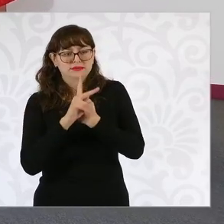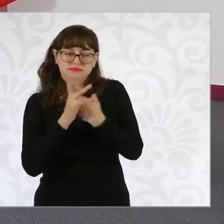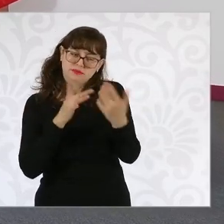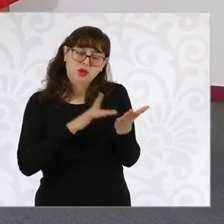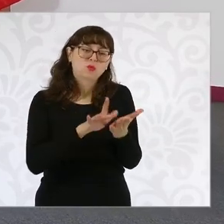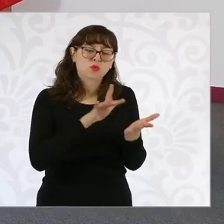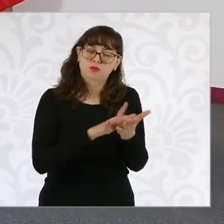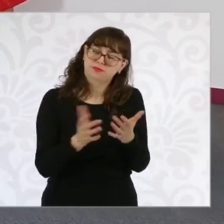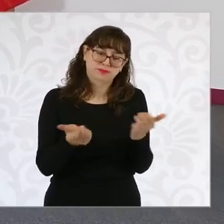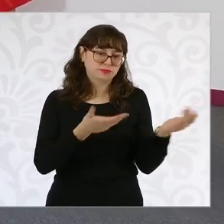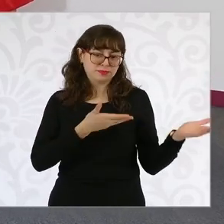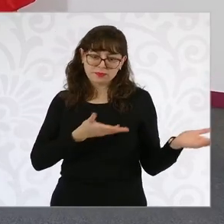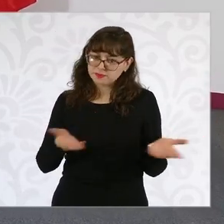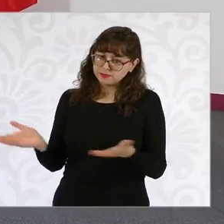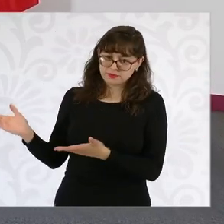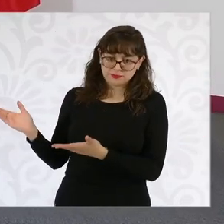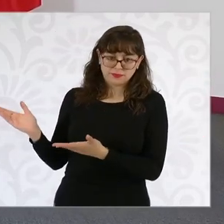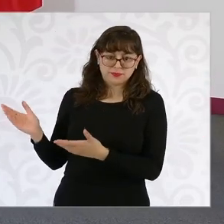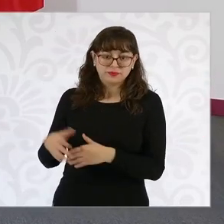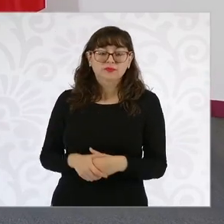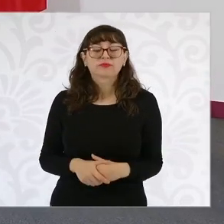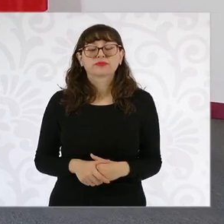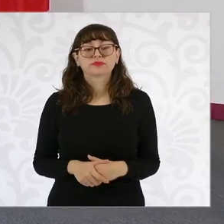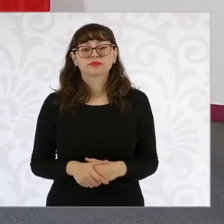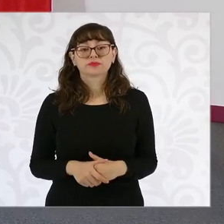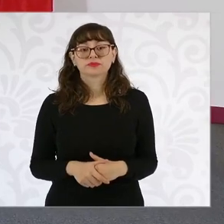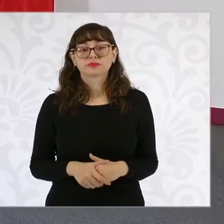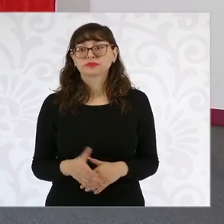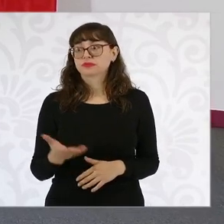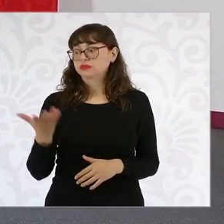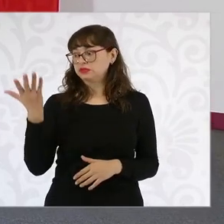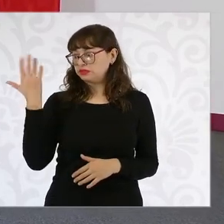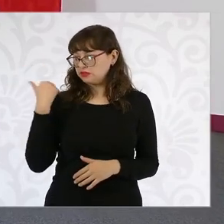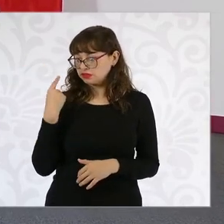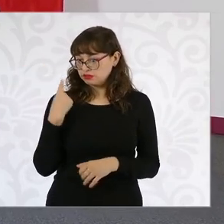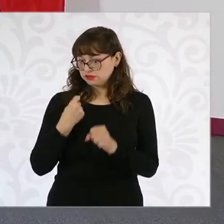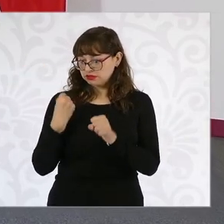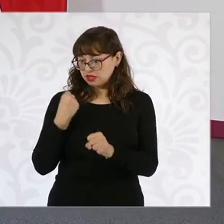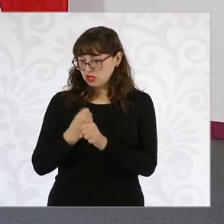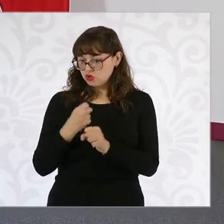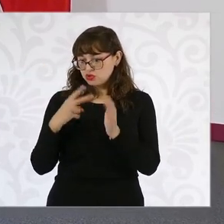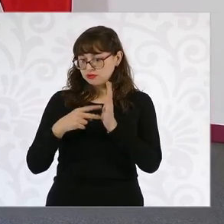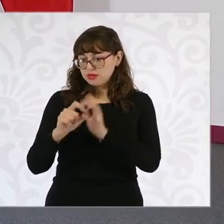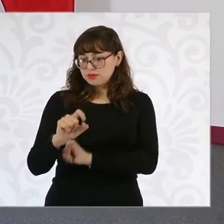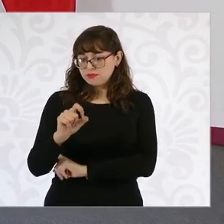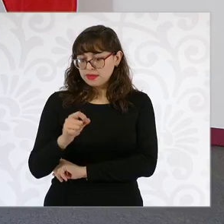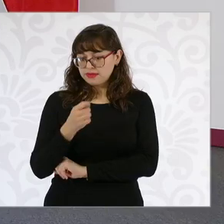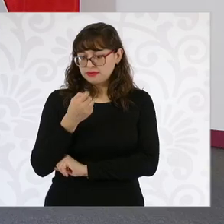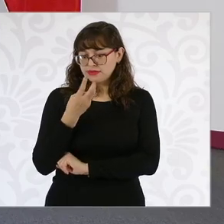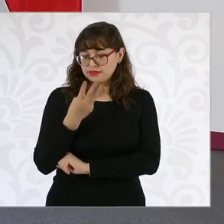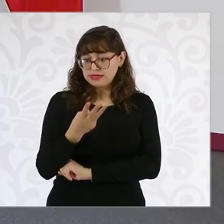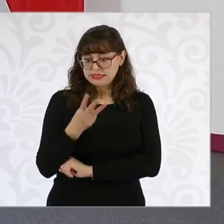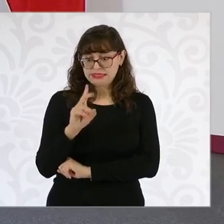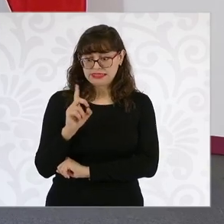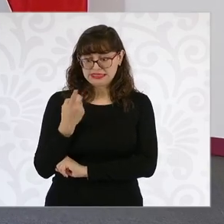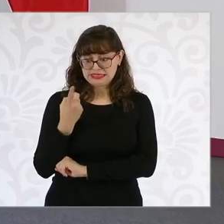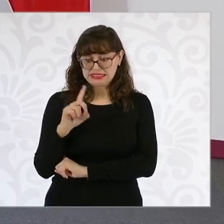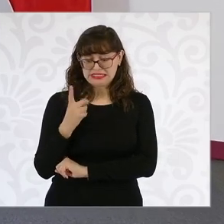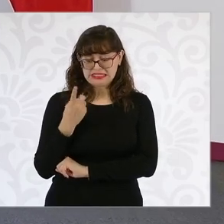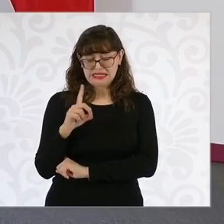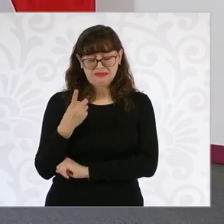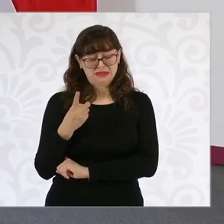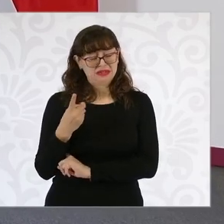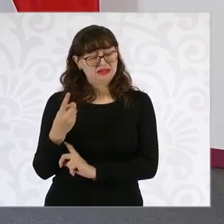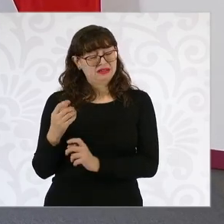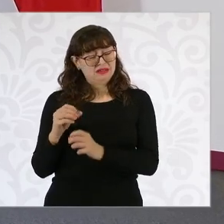Se llegaron a tener en diciembre de 23 al 24 el mayor